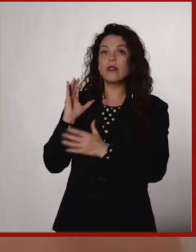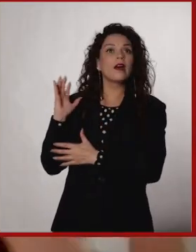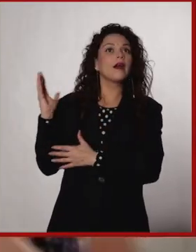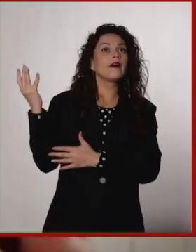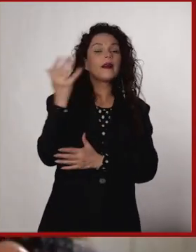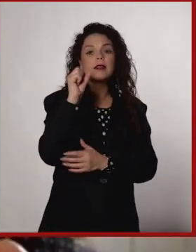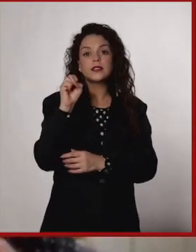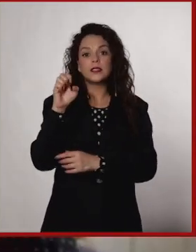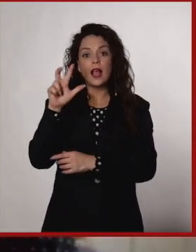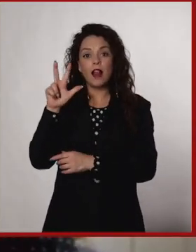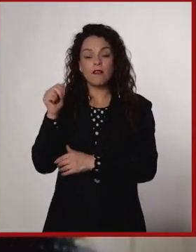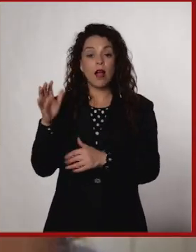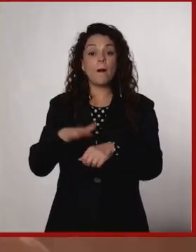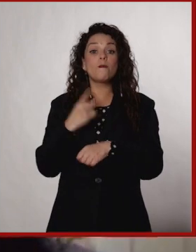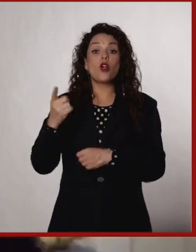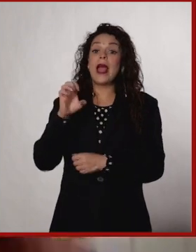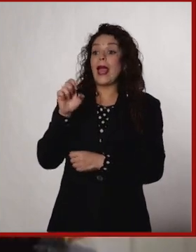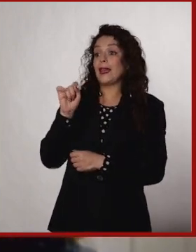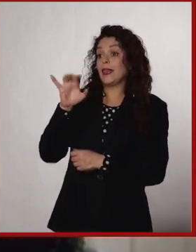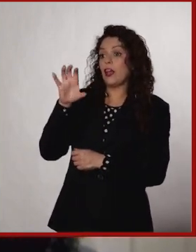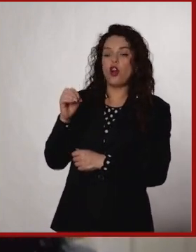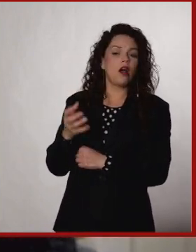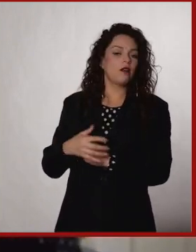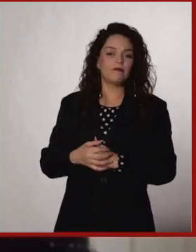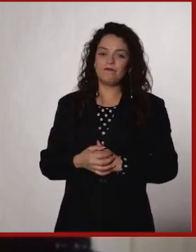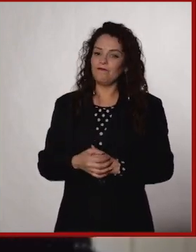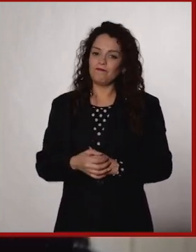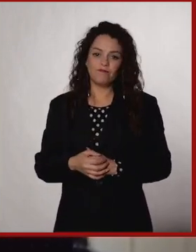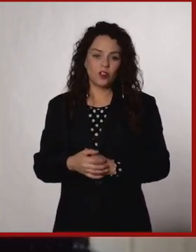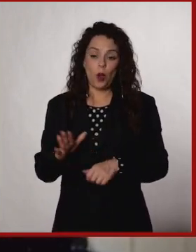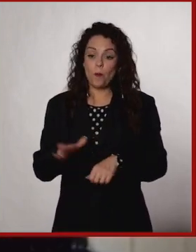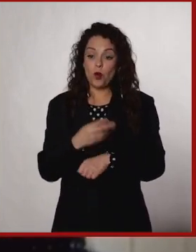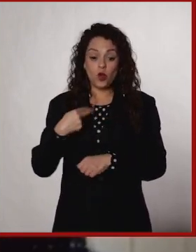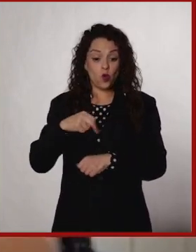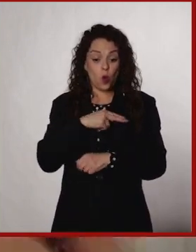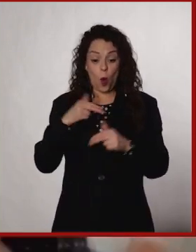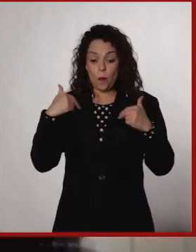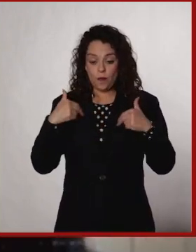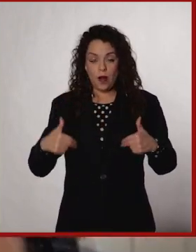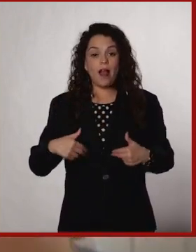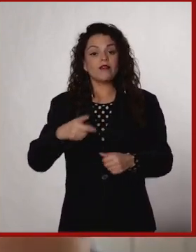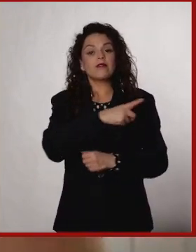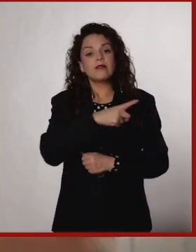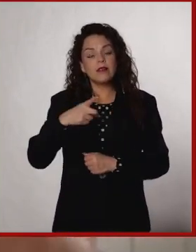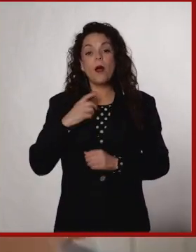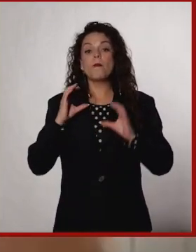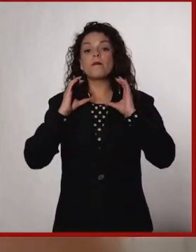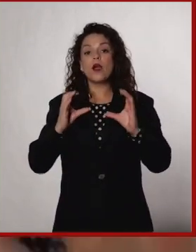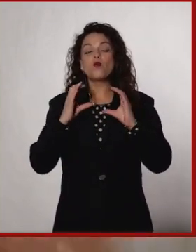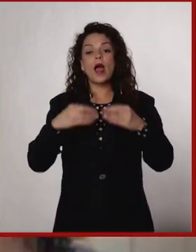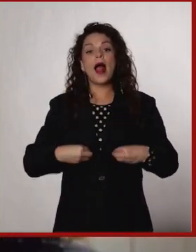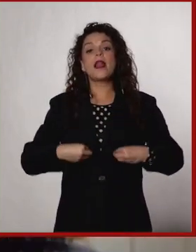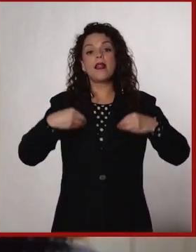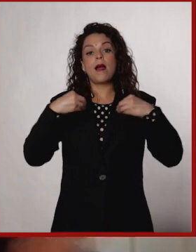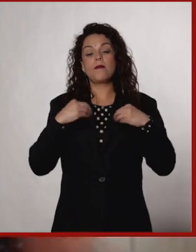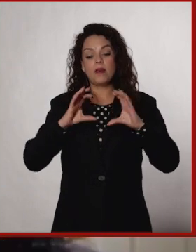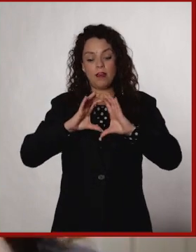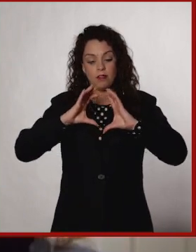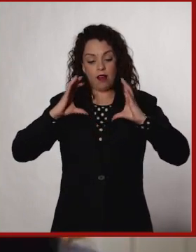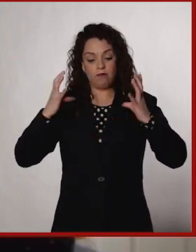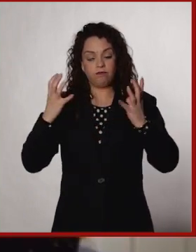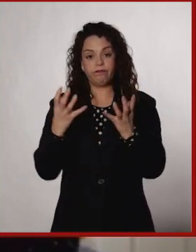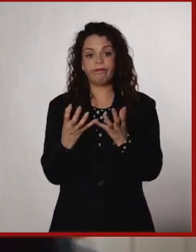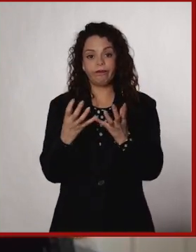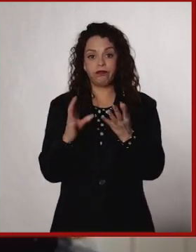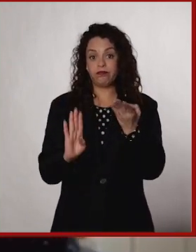la vida silvestre porque es lo ético, porque nosotros como humanos deberíamos de cuidar la vida en el